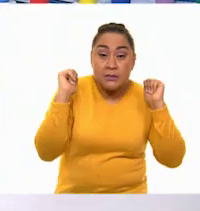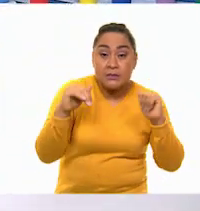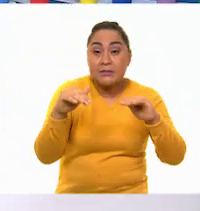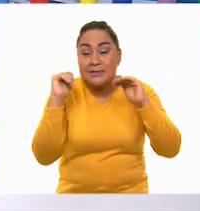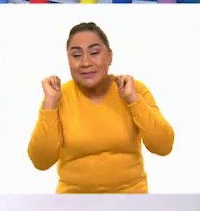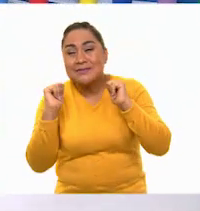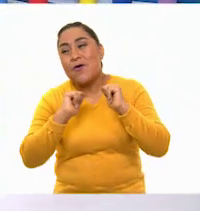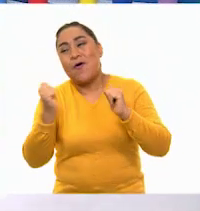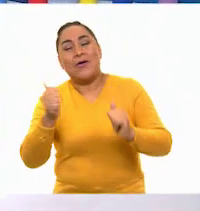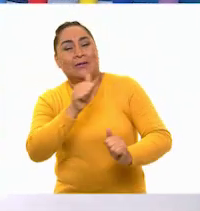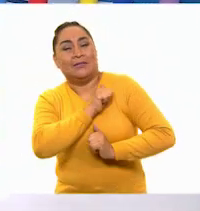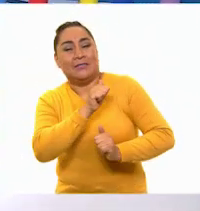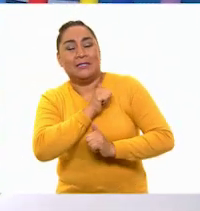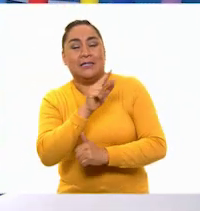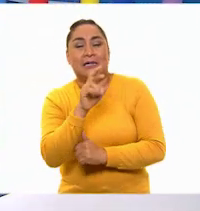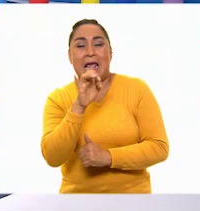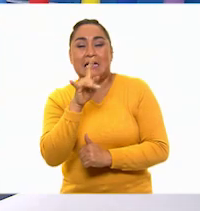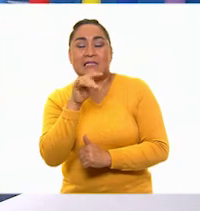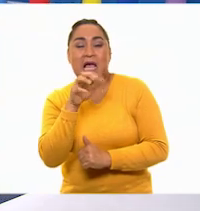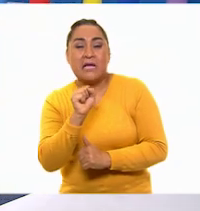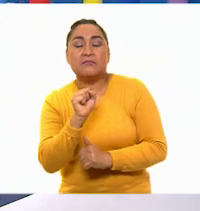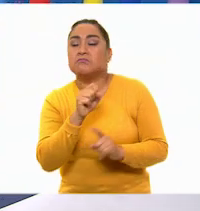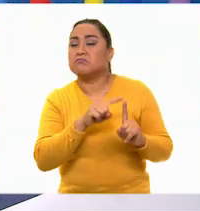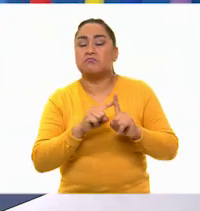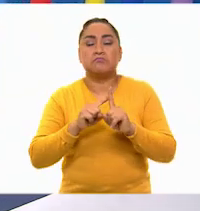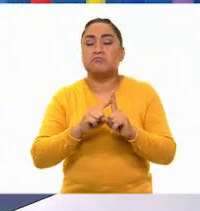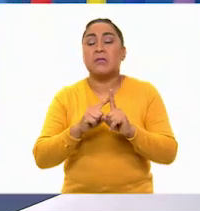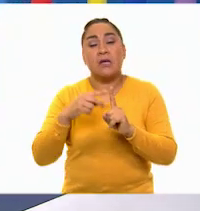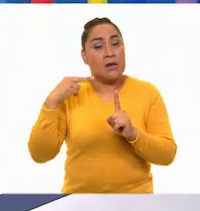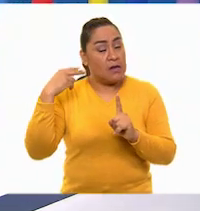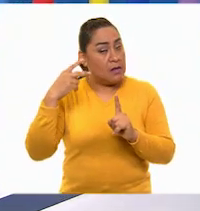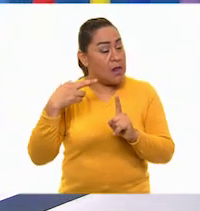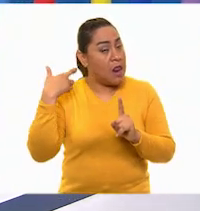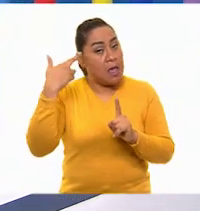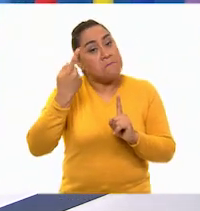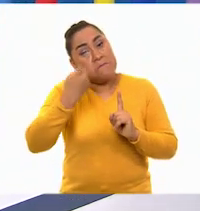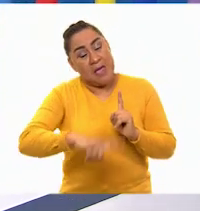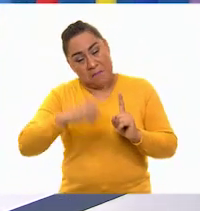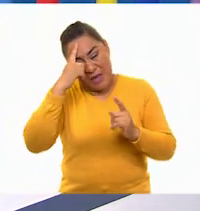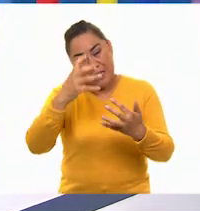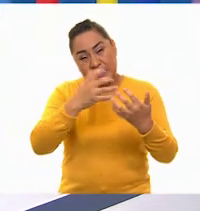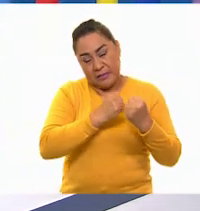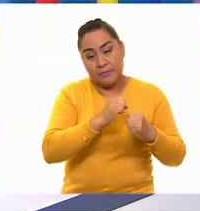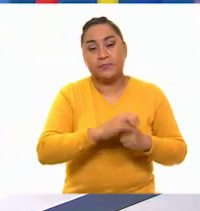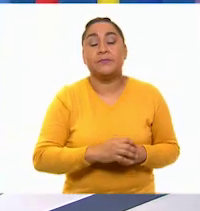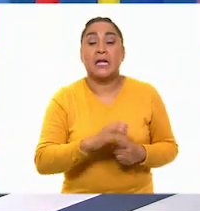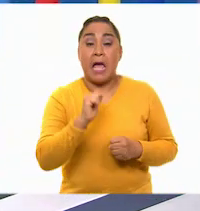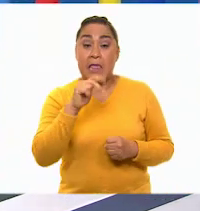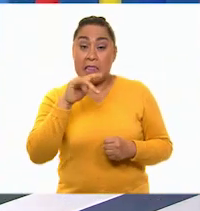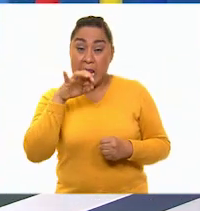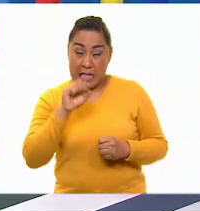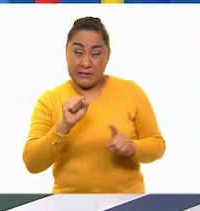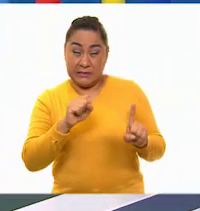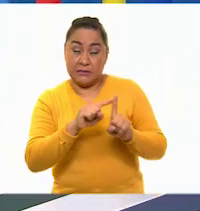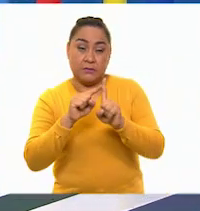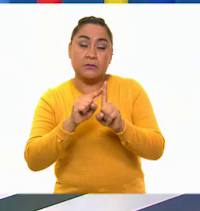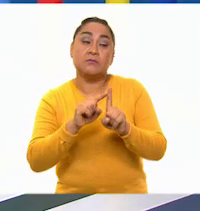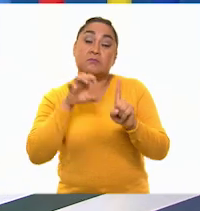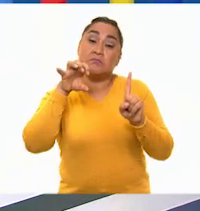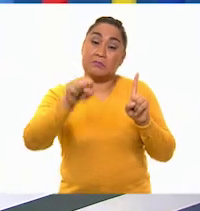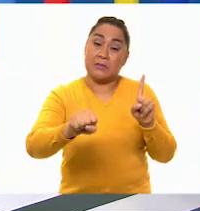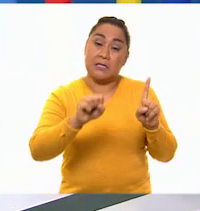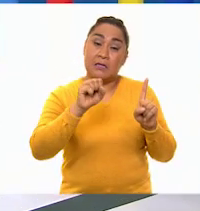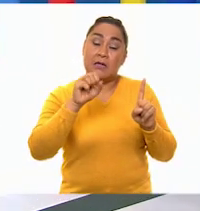de los realistas porque se negaron a asoptar el indulto que el virrey ofrecía a los insurgentes. Andrés Quintana Roo lo pidió cuando capturaron a Leona